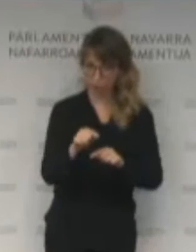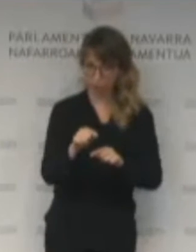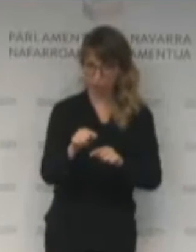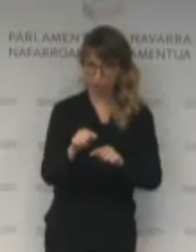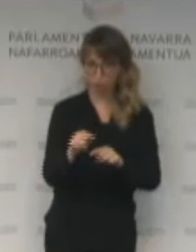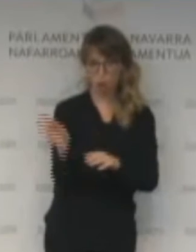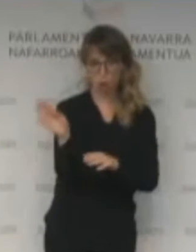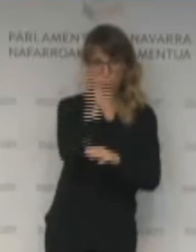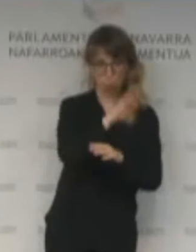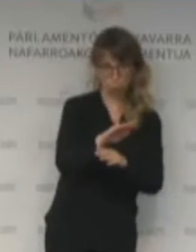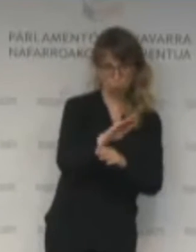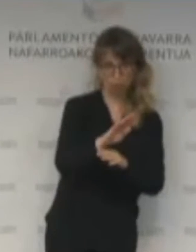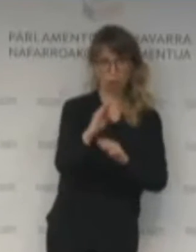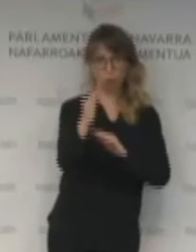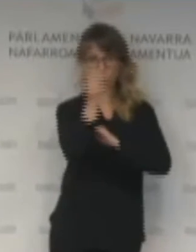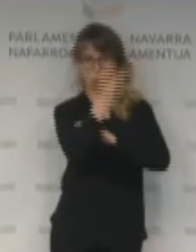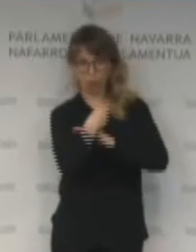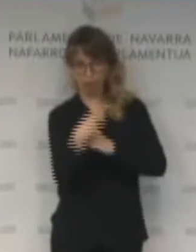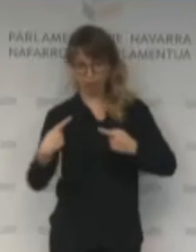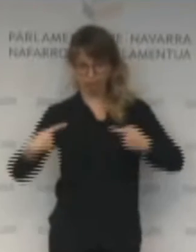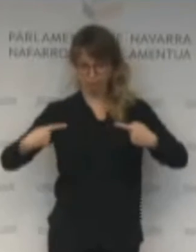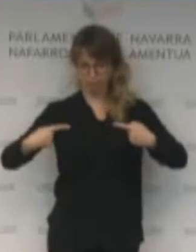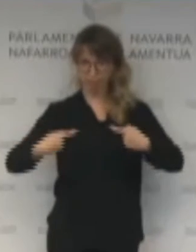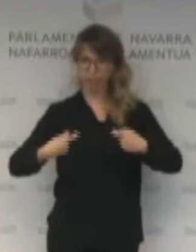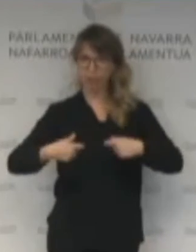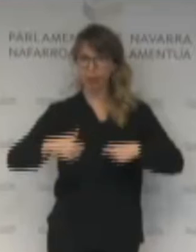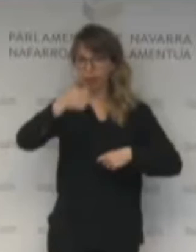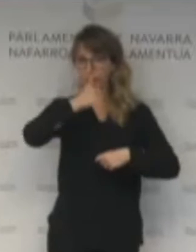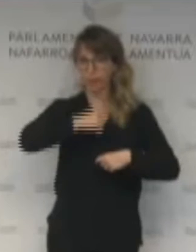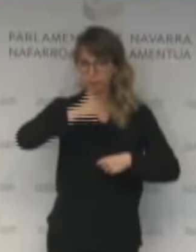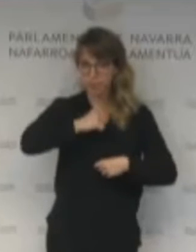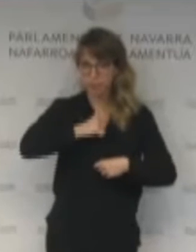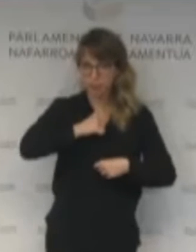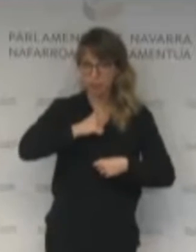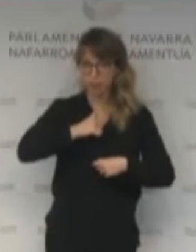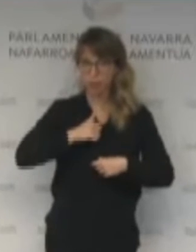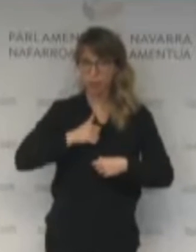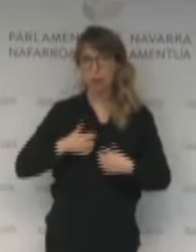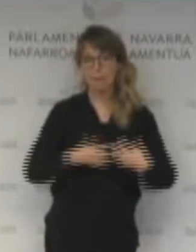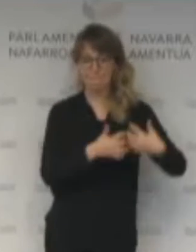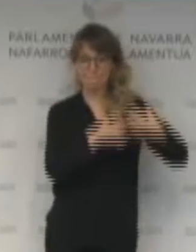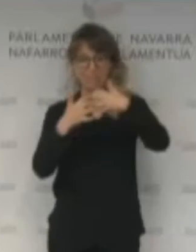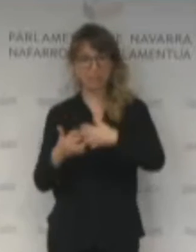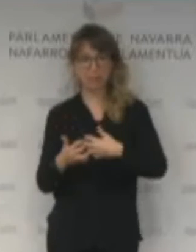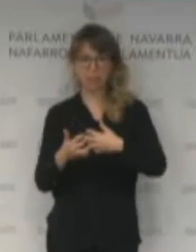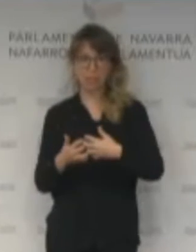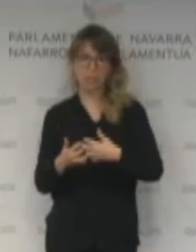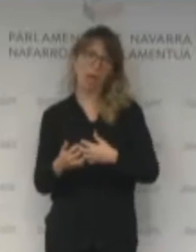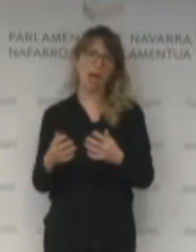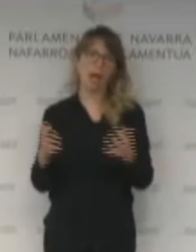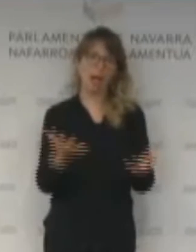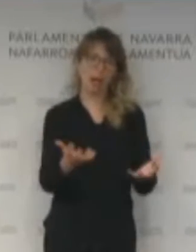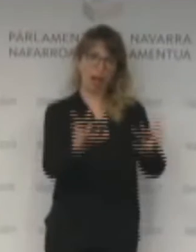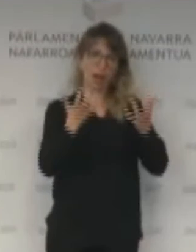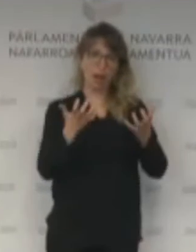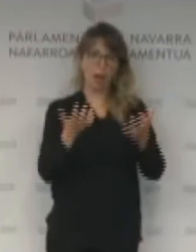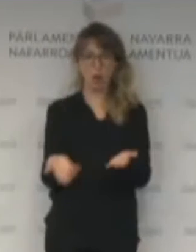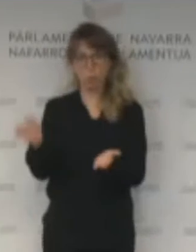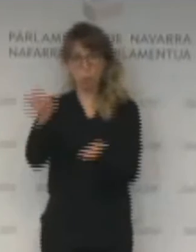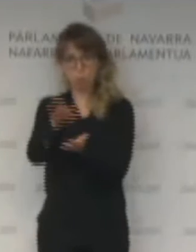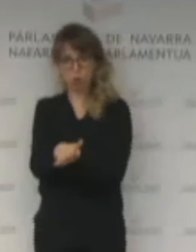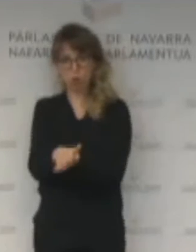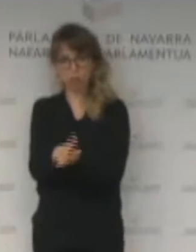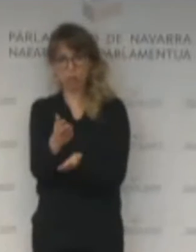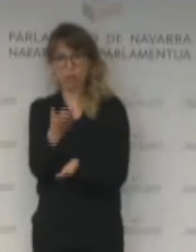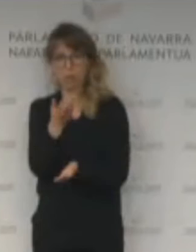curarse, guerra, resistir, batalla, ganar, morir, respirador,